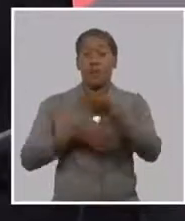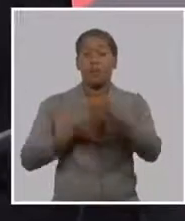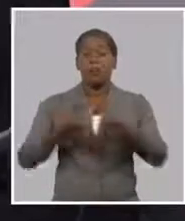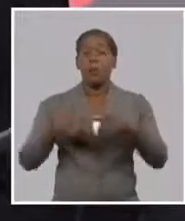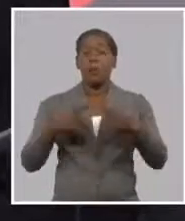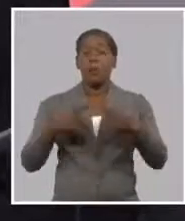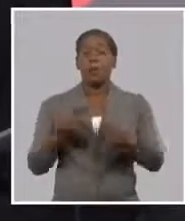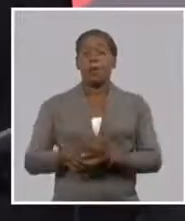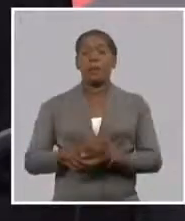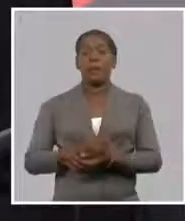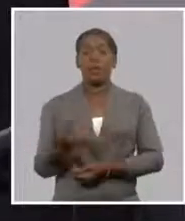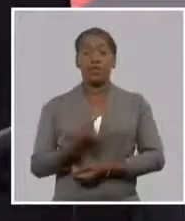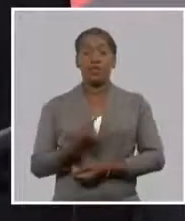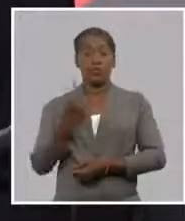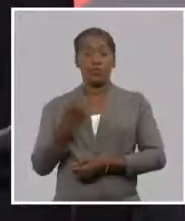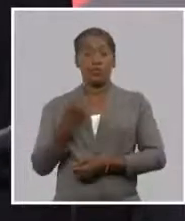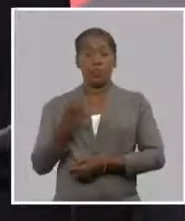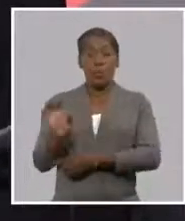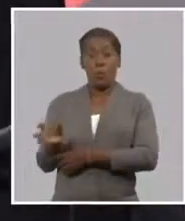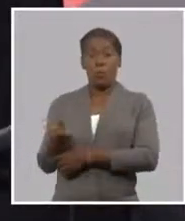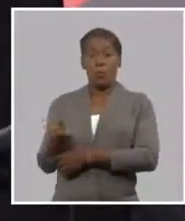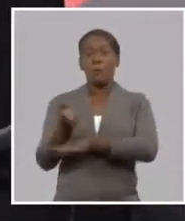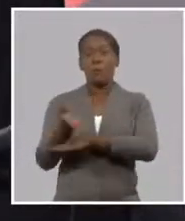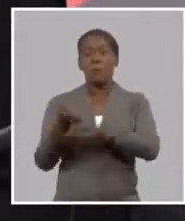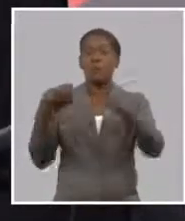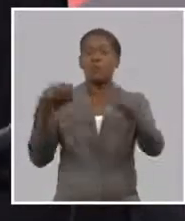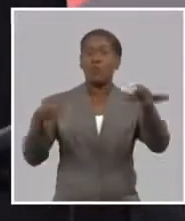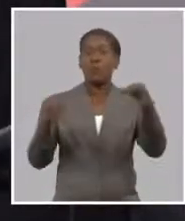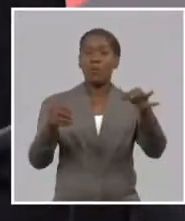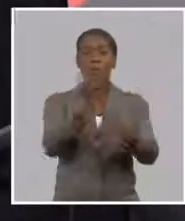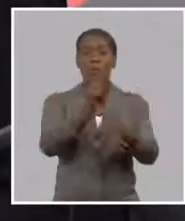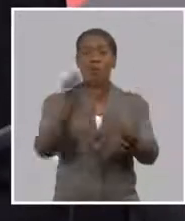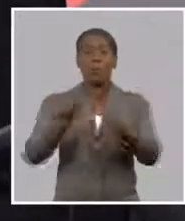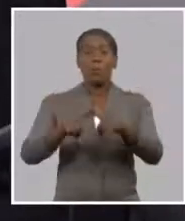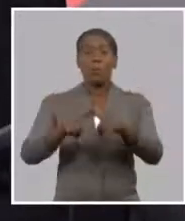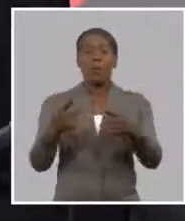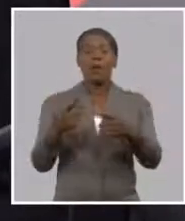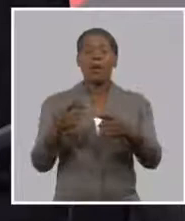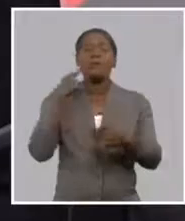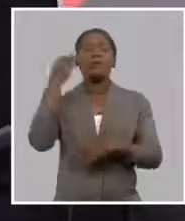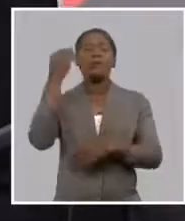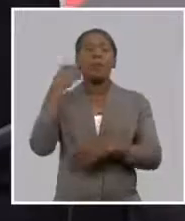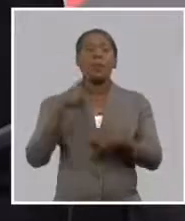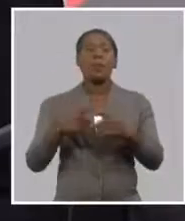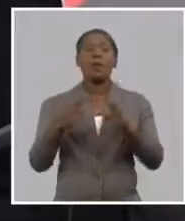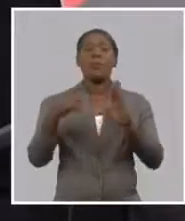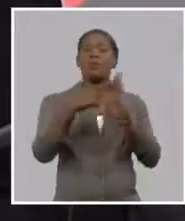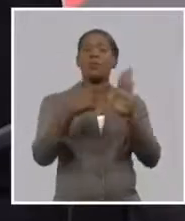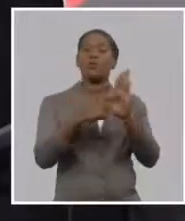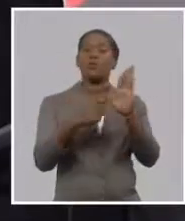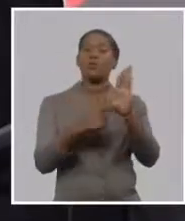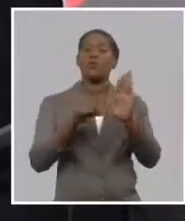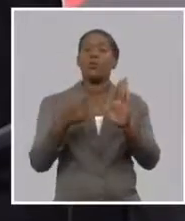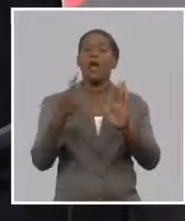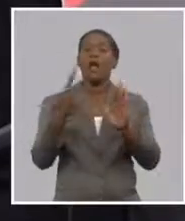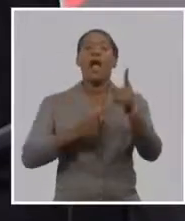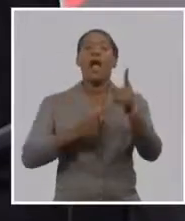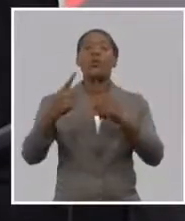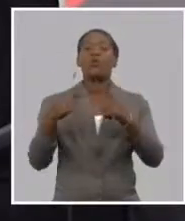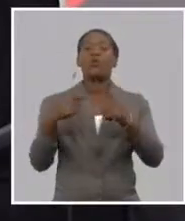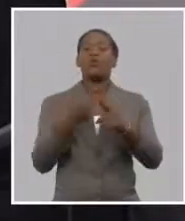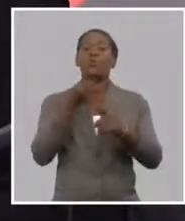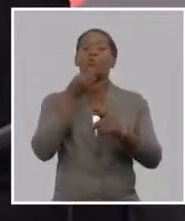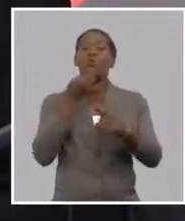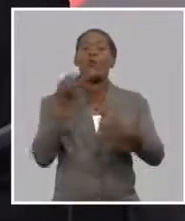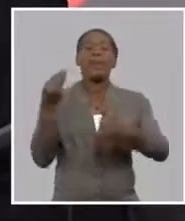documentos, que hoy estamos puntualizando cuáles serían, porque es posible que tengamos que hacer algunas modificaciones,